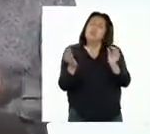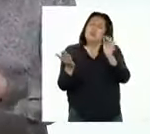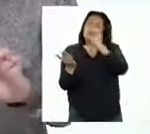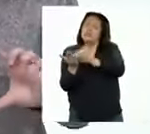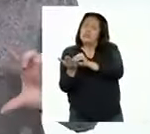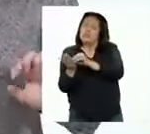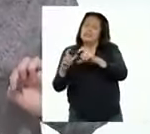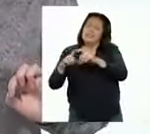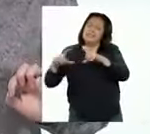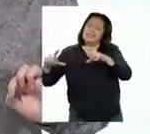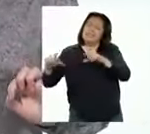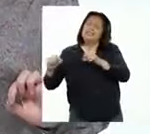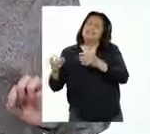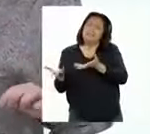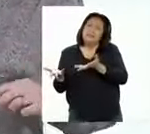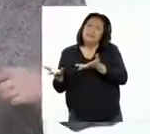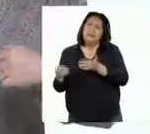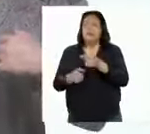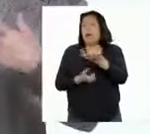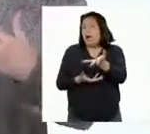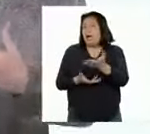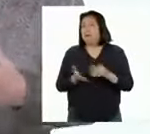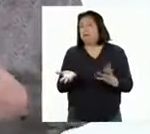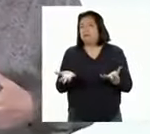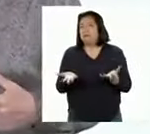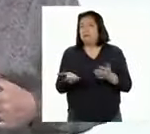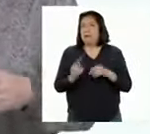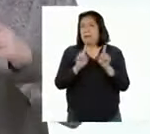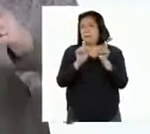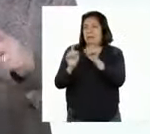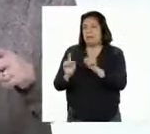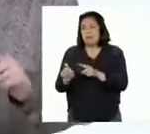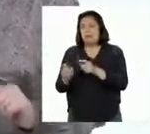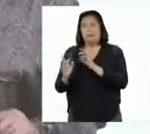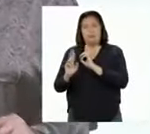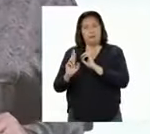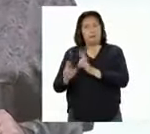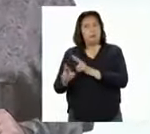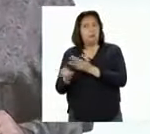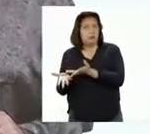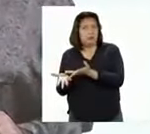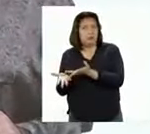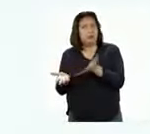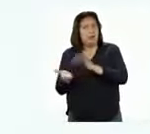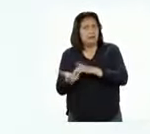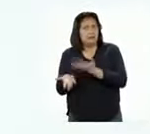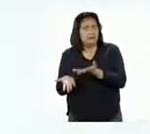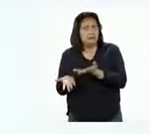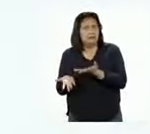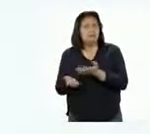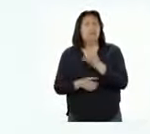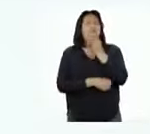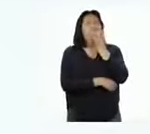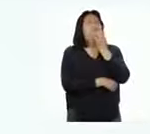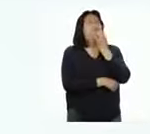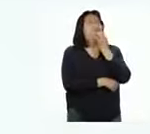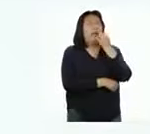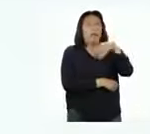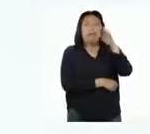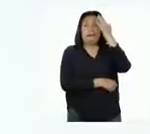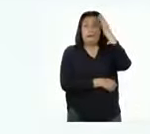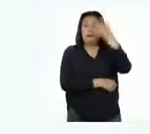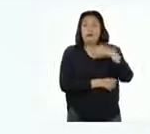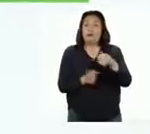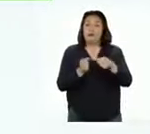colocar en esas tarjetas, además de la pregunta con su respectiva respuesta? Ya sé.